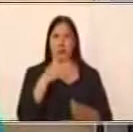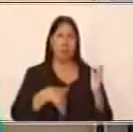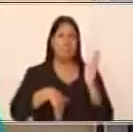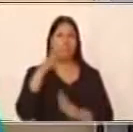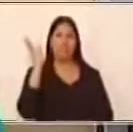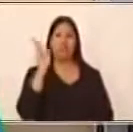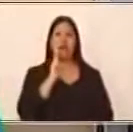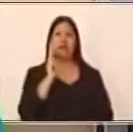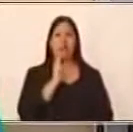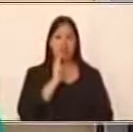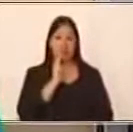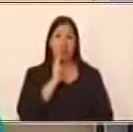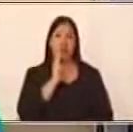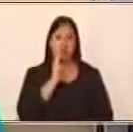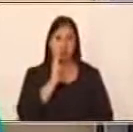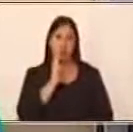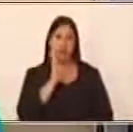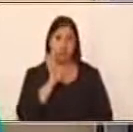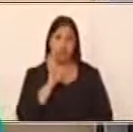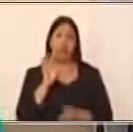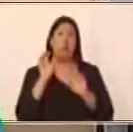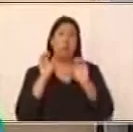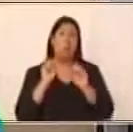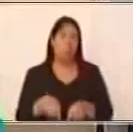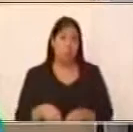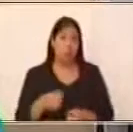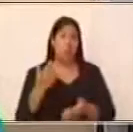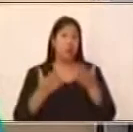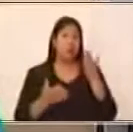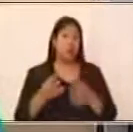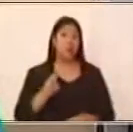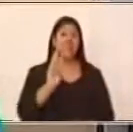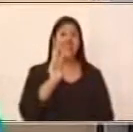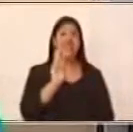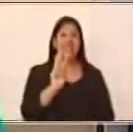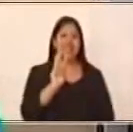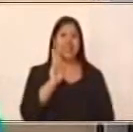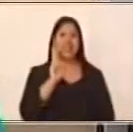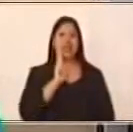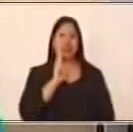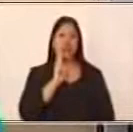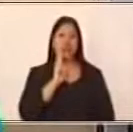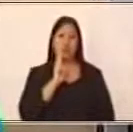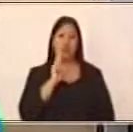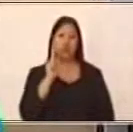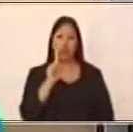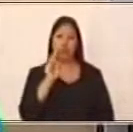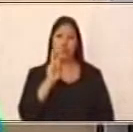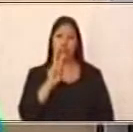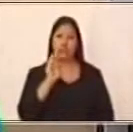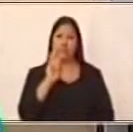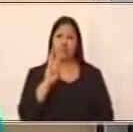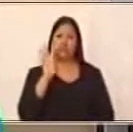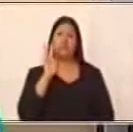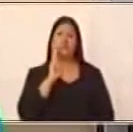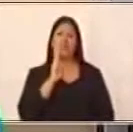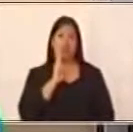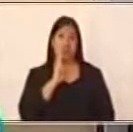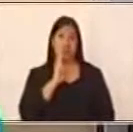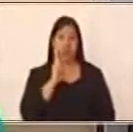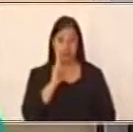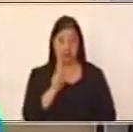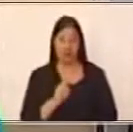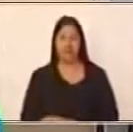una oración compuesta puede tener hasta tres verbos. Como mencionamos al inicio, las